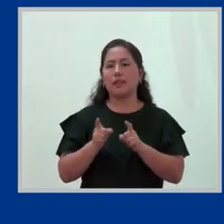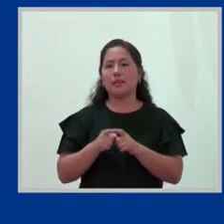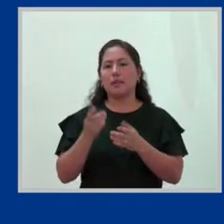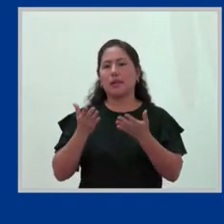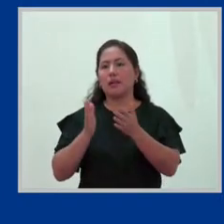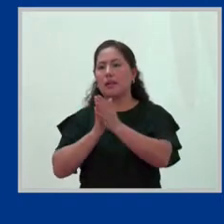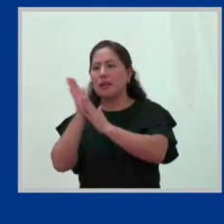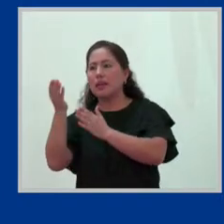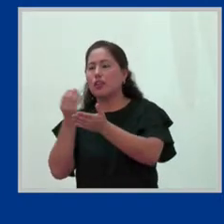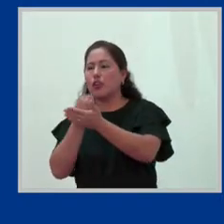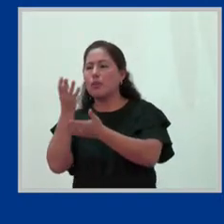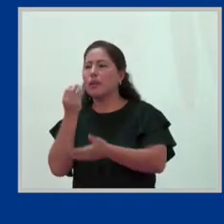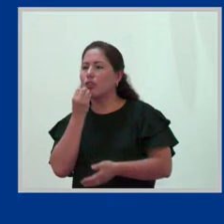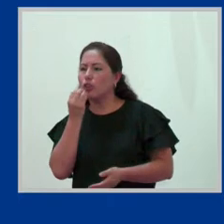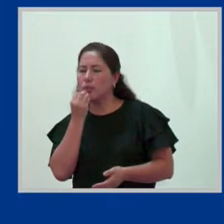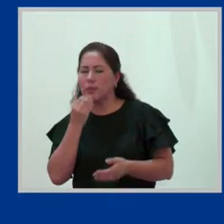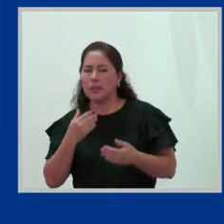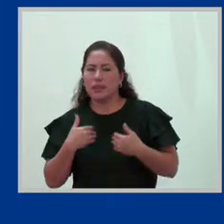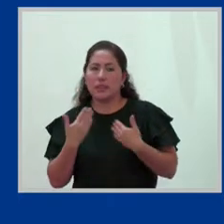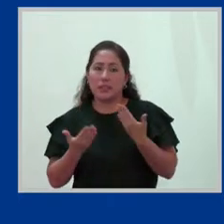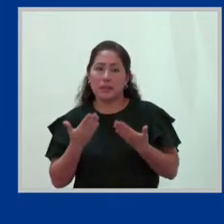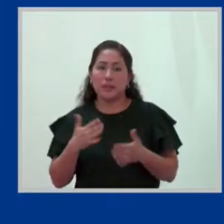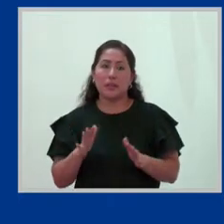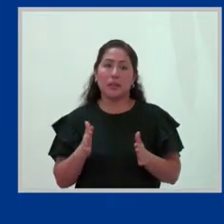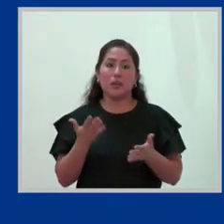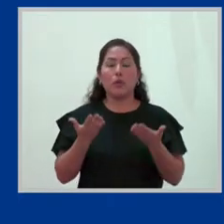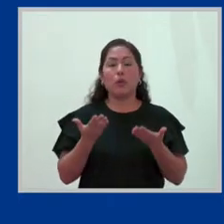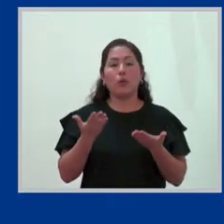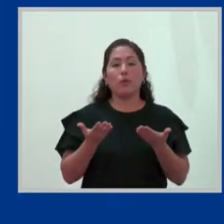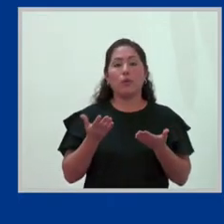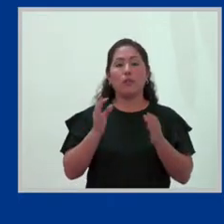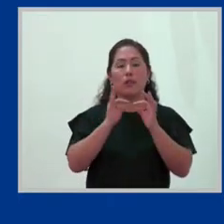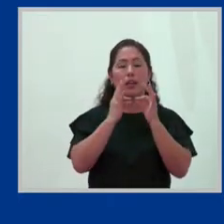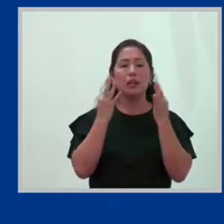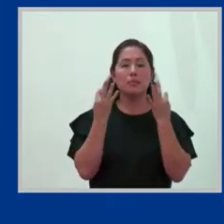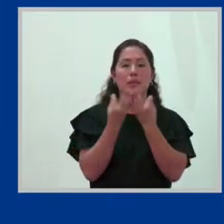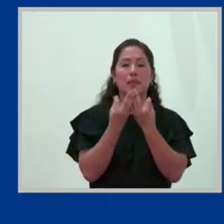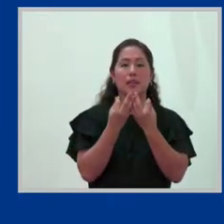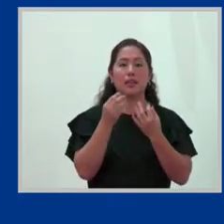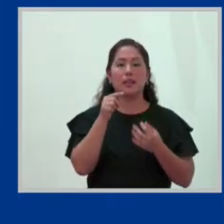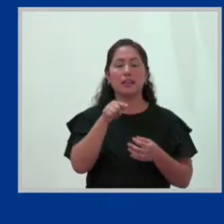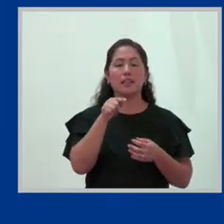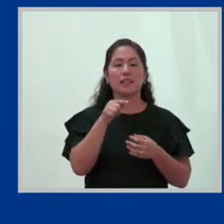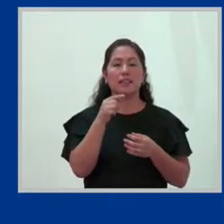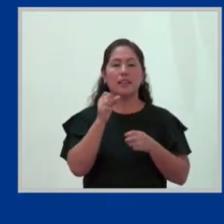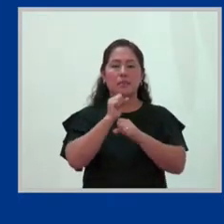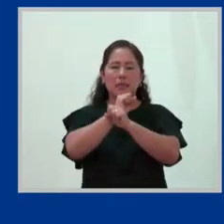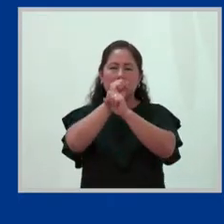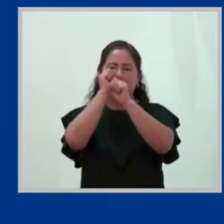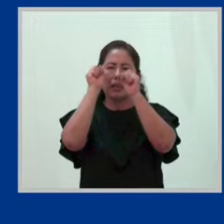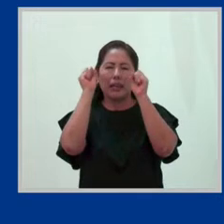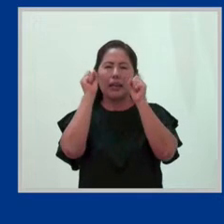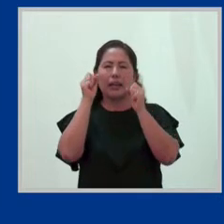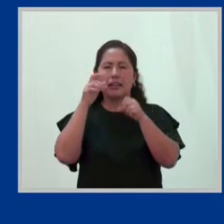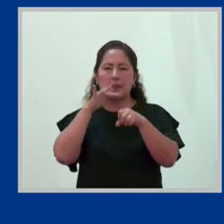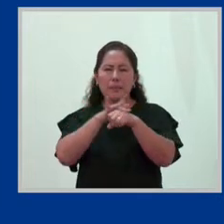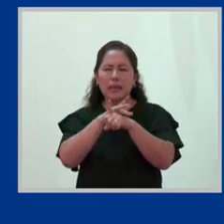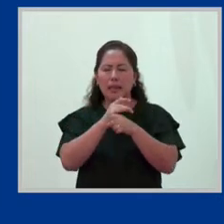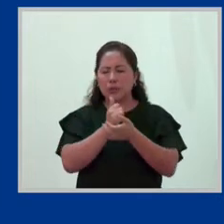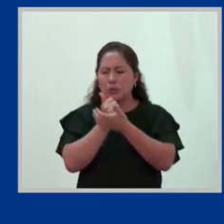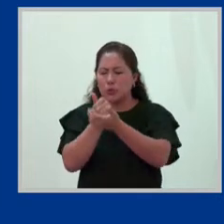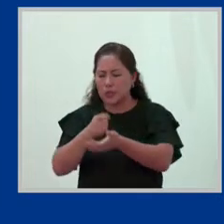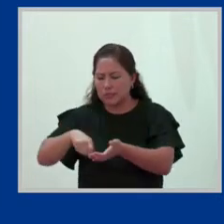comprar nuestro menú para poder almorzar, o algún familiar quizá hizo esa tarea en la mañanita y nos dejó la